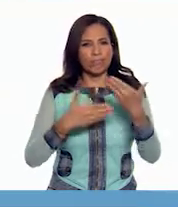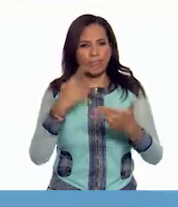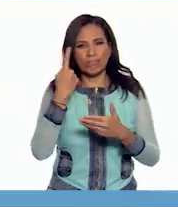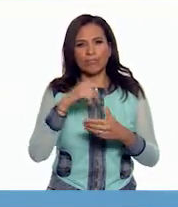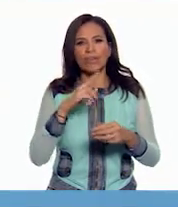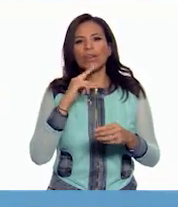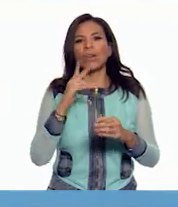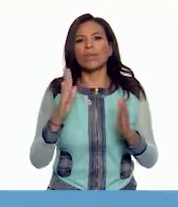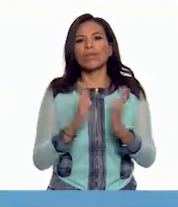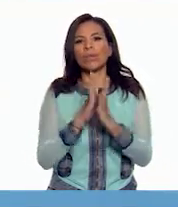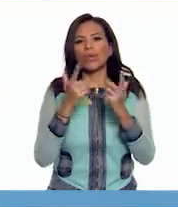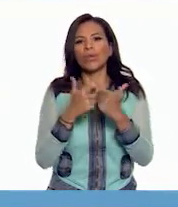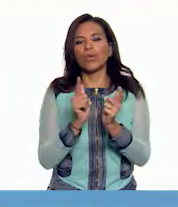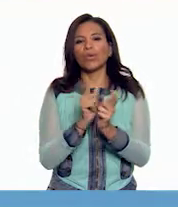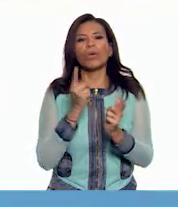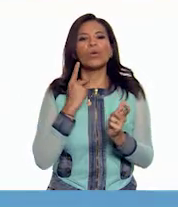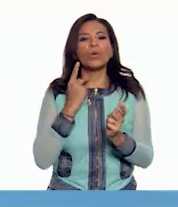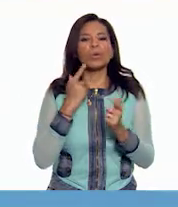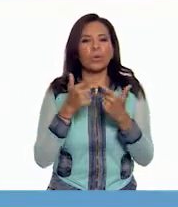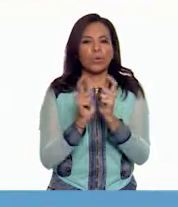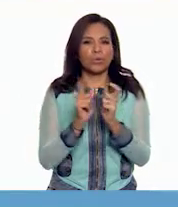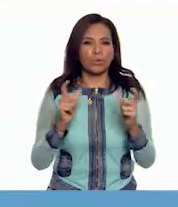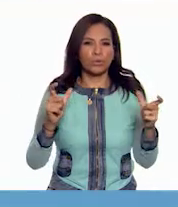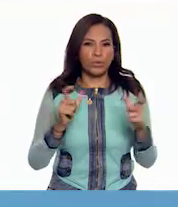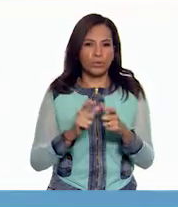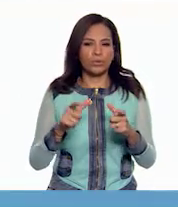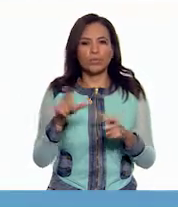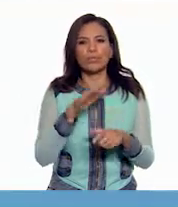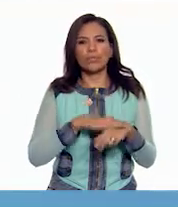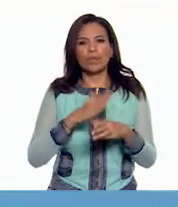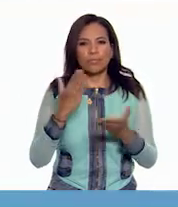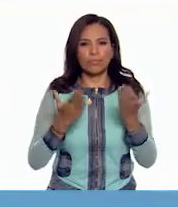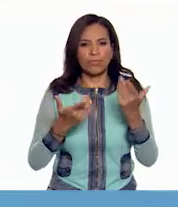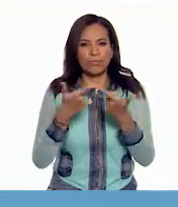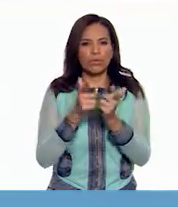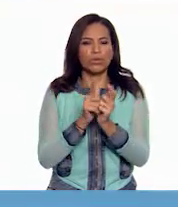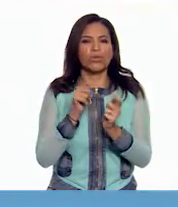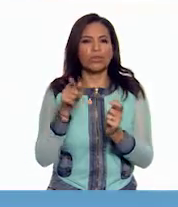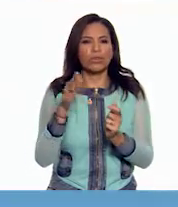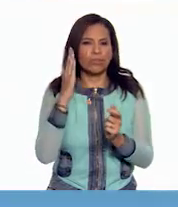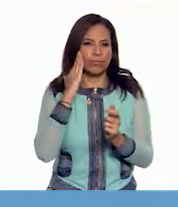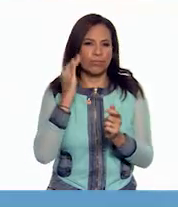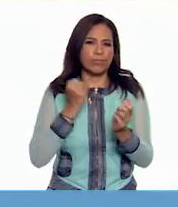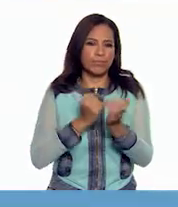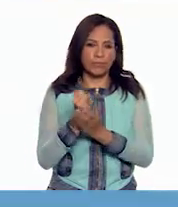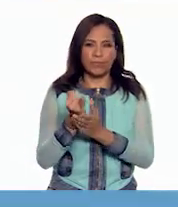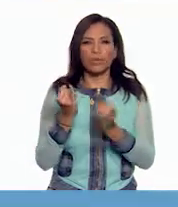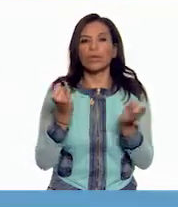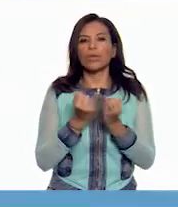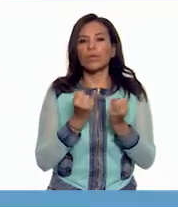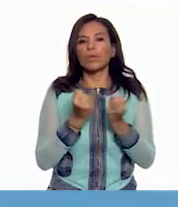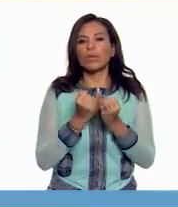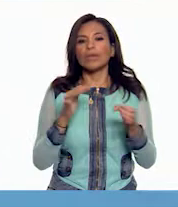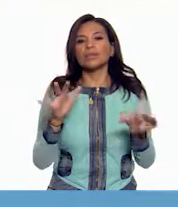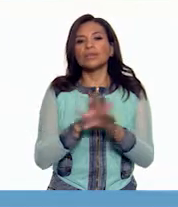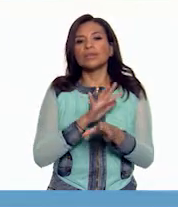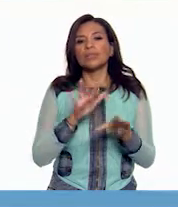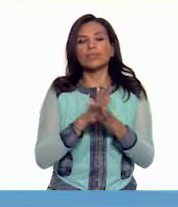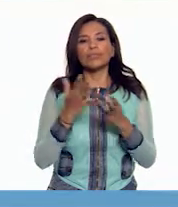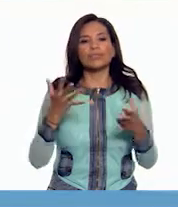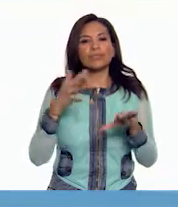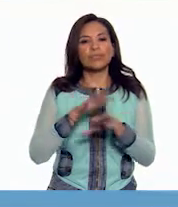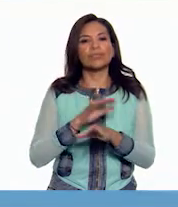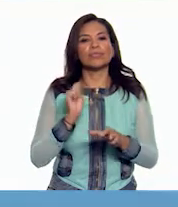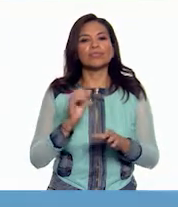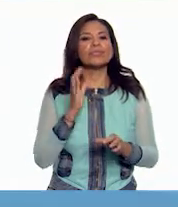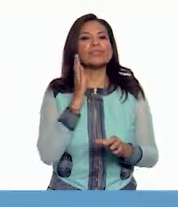participación de grupos políticos minoritarios que hicieran contrapeso al partido oficial. También se modificó la integración